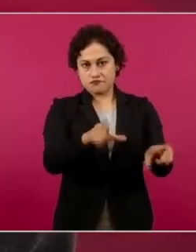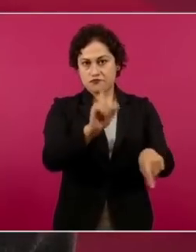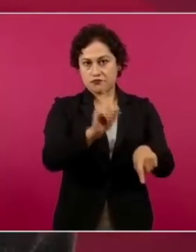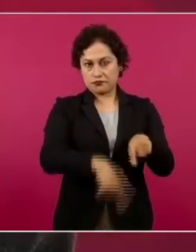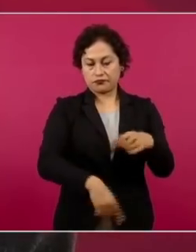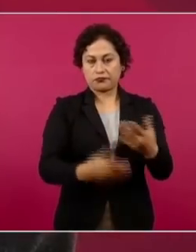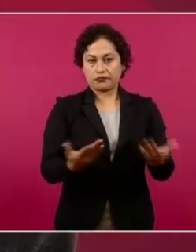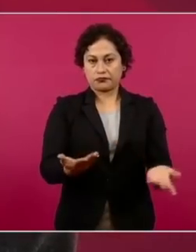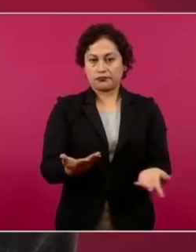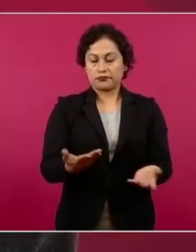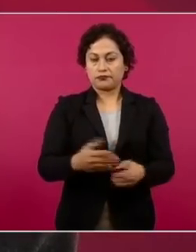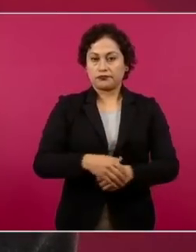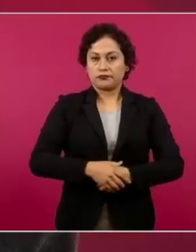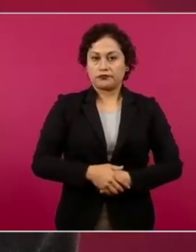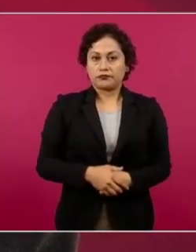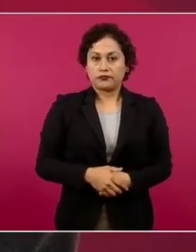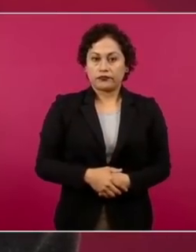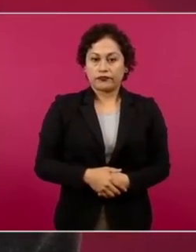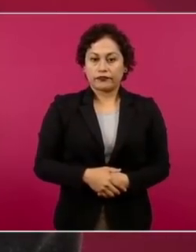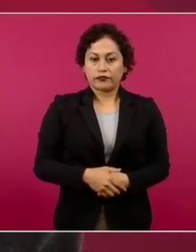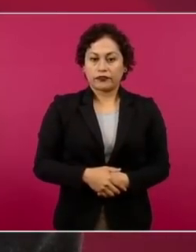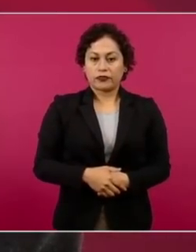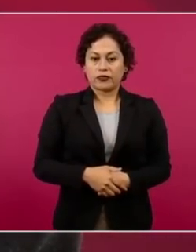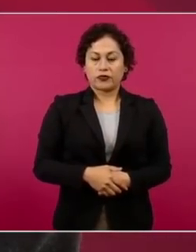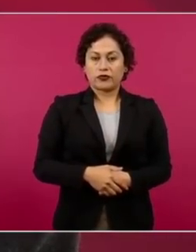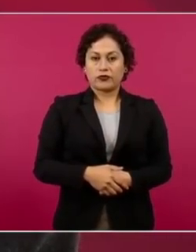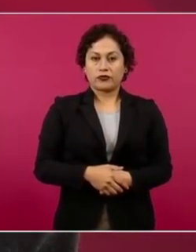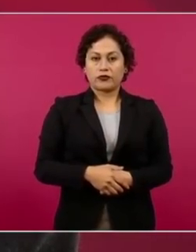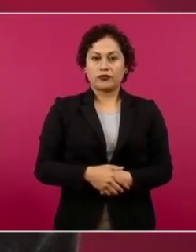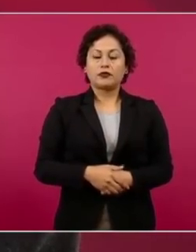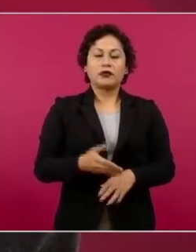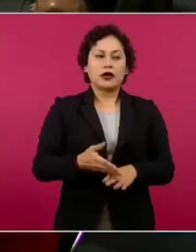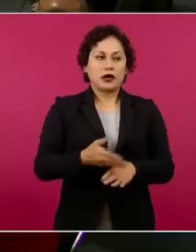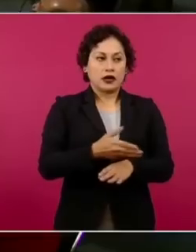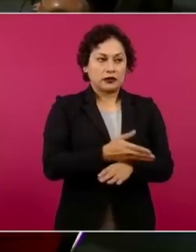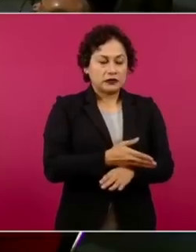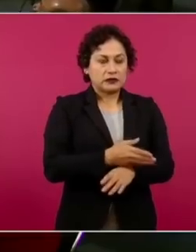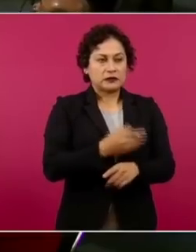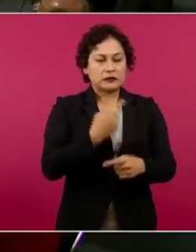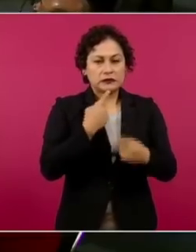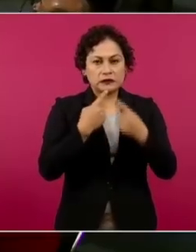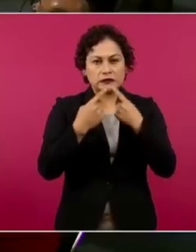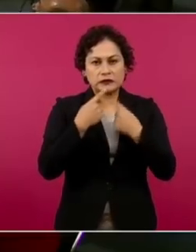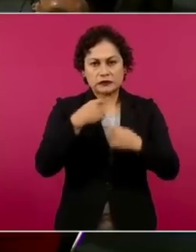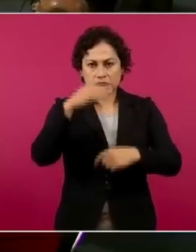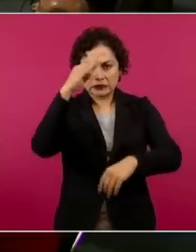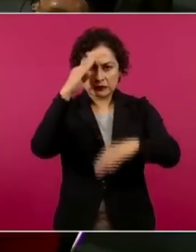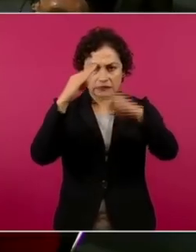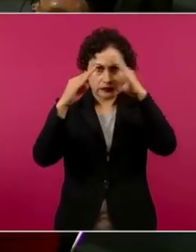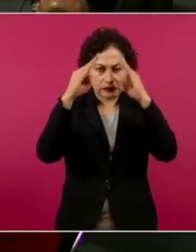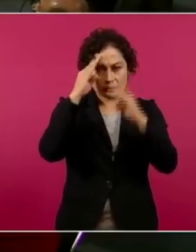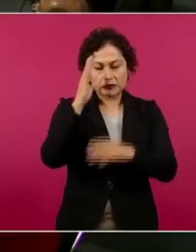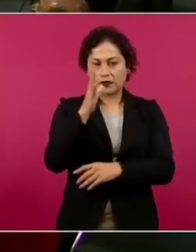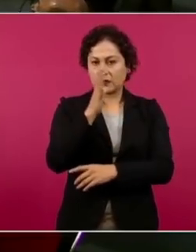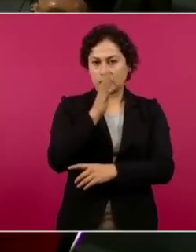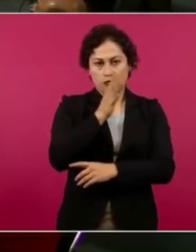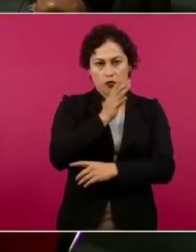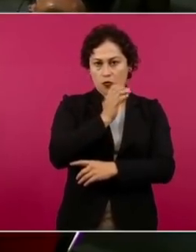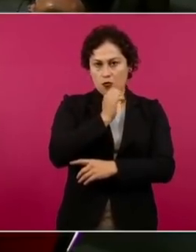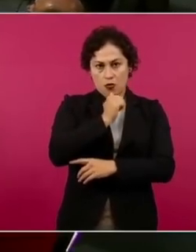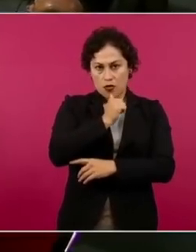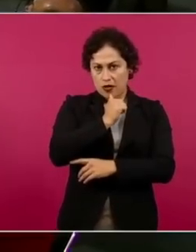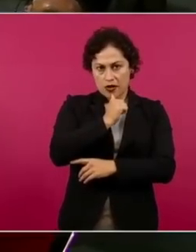a la decisión que no podíamos permitir que se tomaran las casetas y que